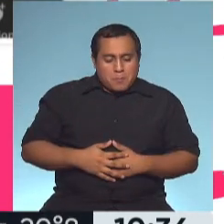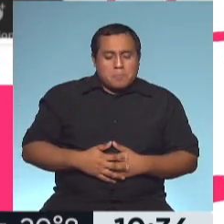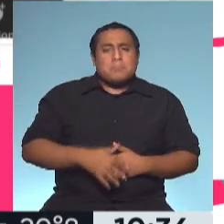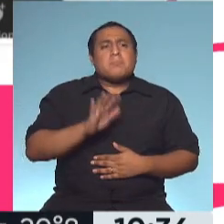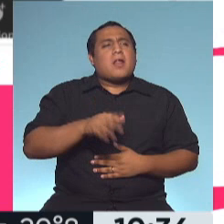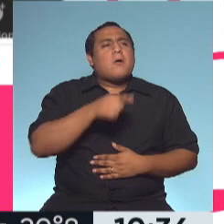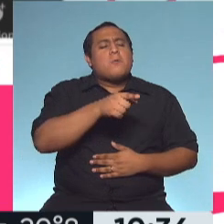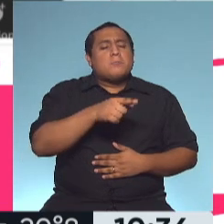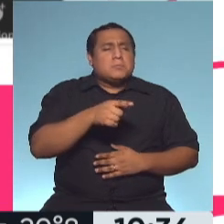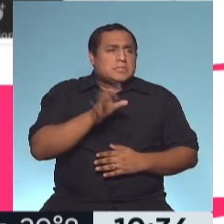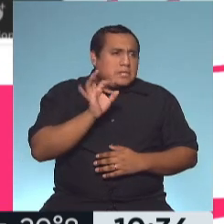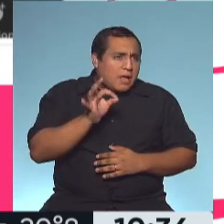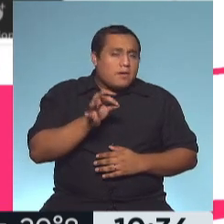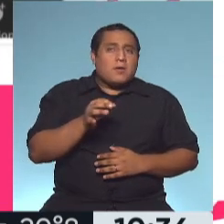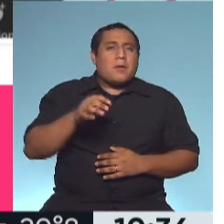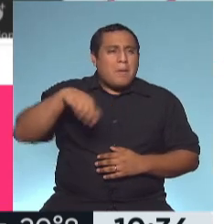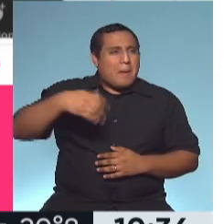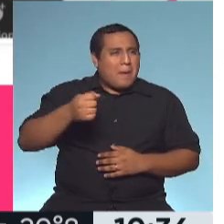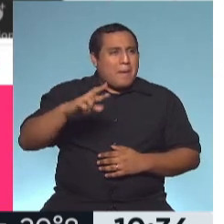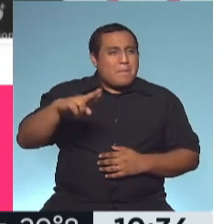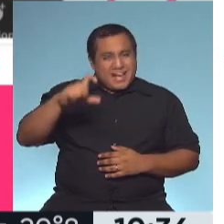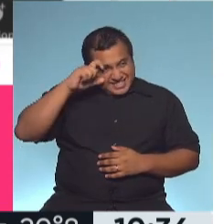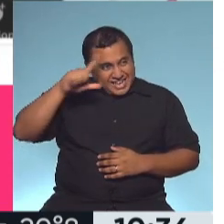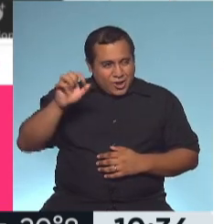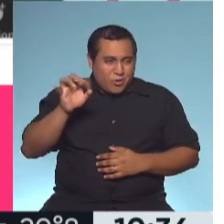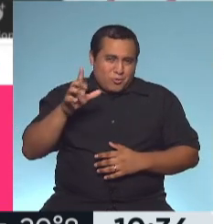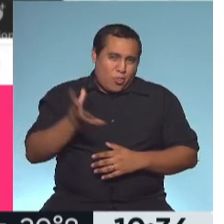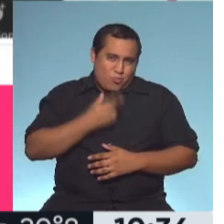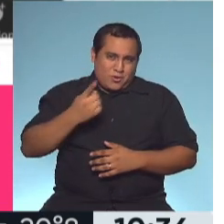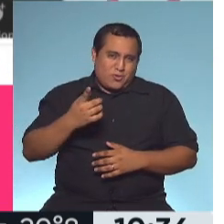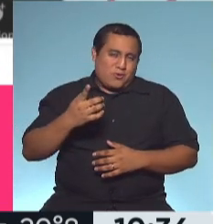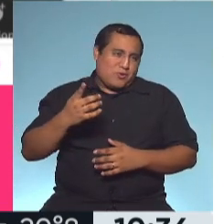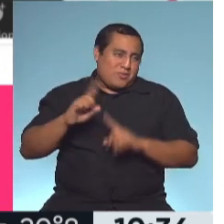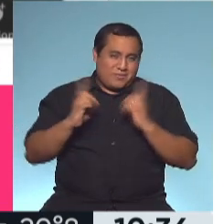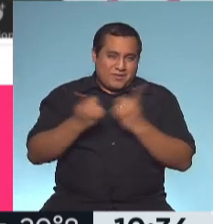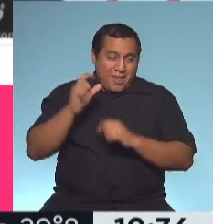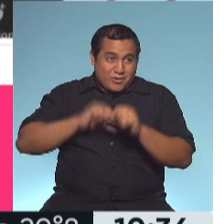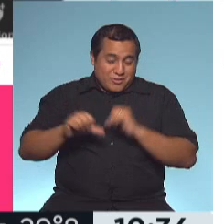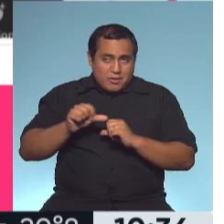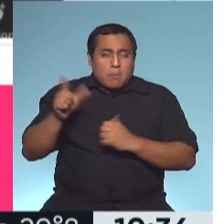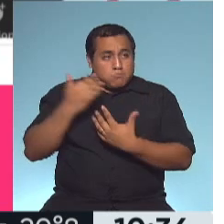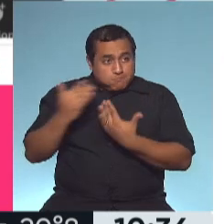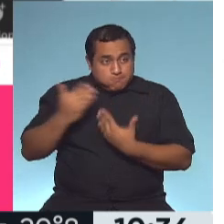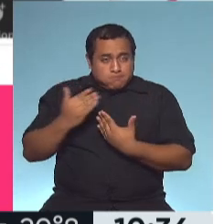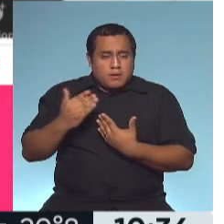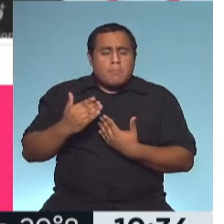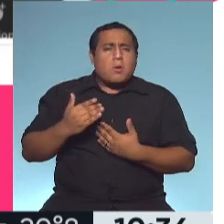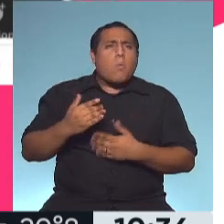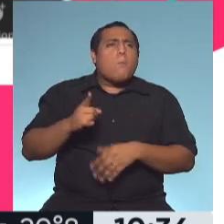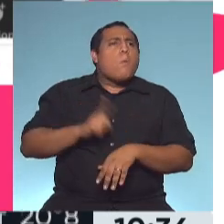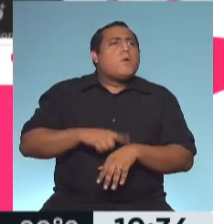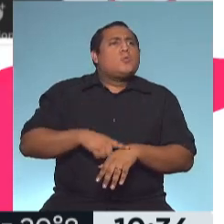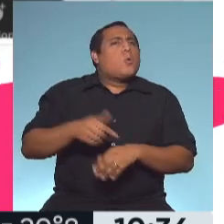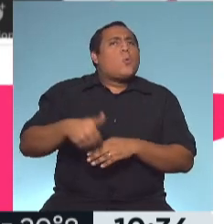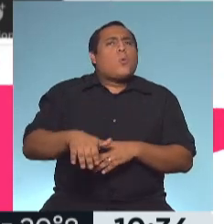¿tenés idea, o hablaste esto con Marcelo Figueras del laboratorio Richmond? ¿Cuál es, digamos, el tiempo? ¿En qué momento